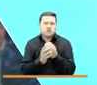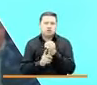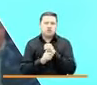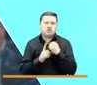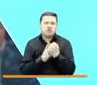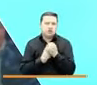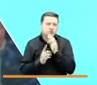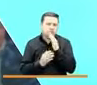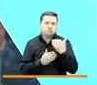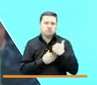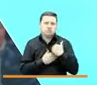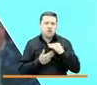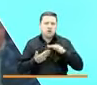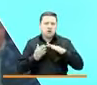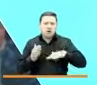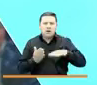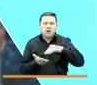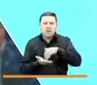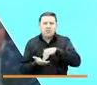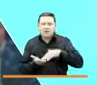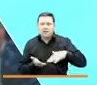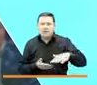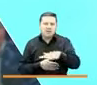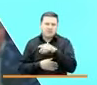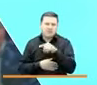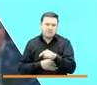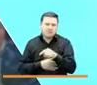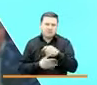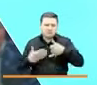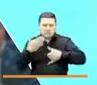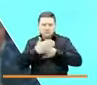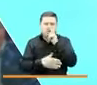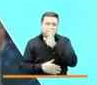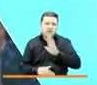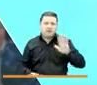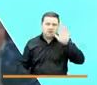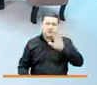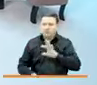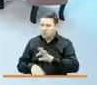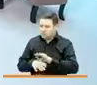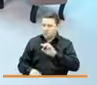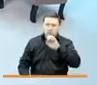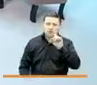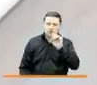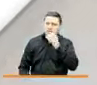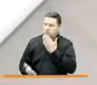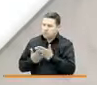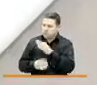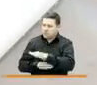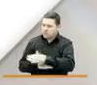dirigidos a la población más vulnerable en el territorio nacional. Doctora Susana, buenas tardes.